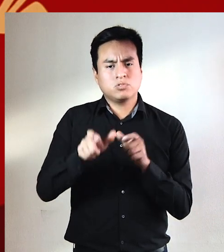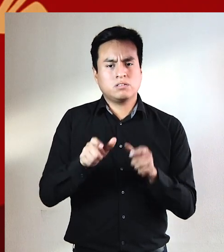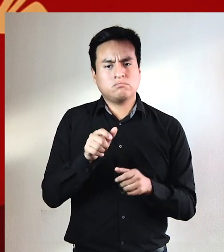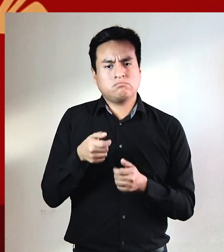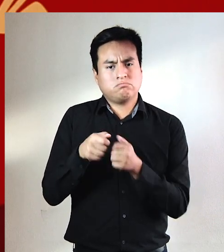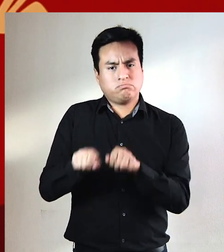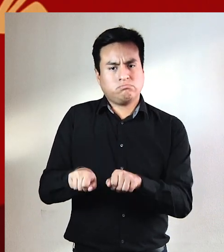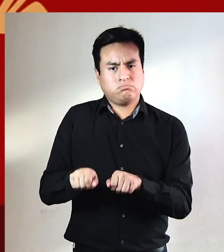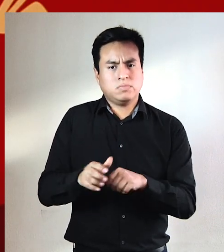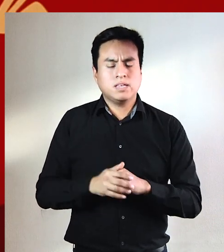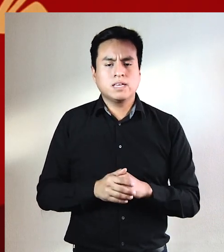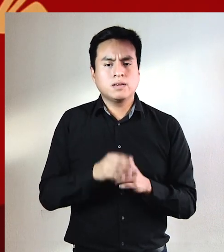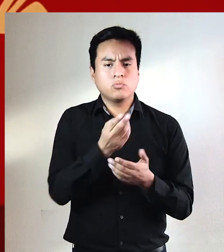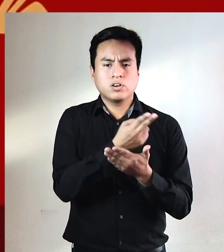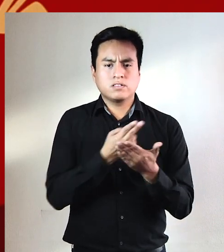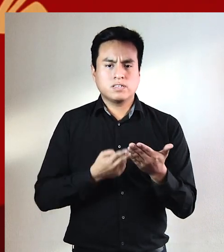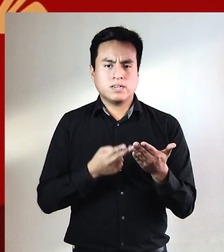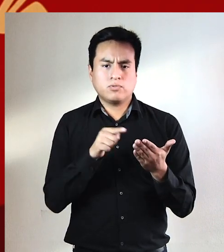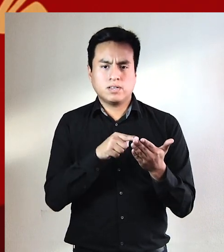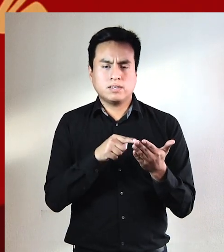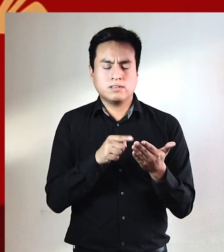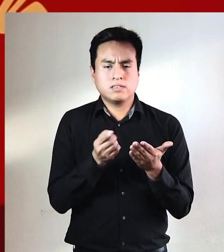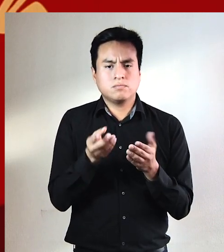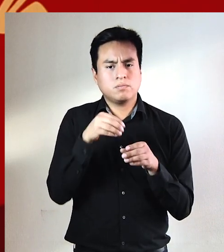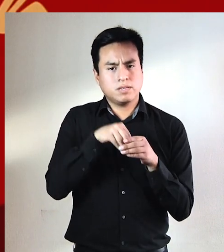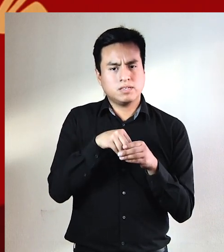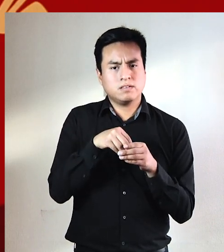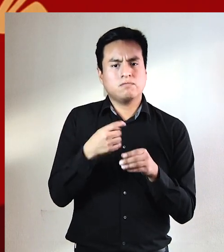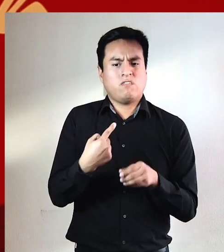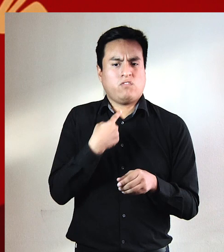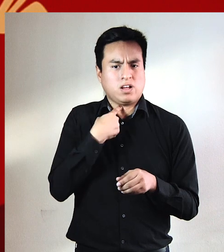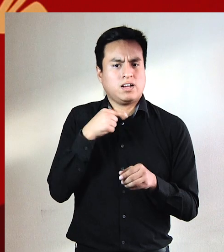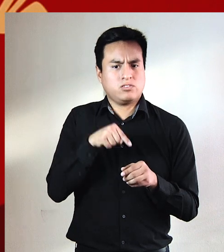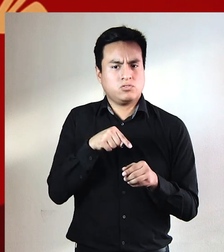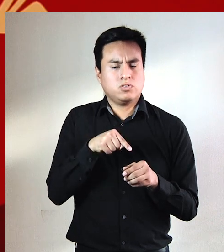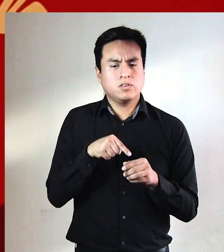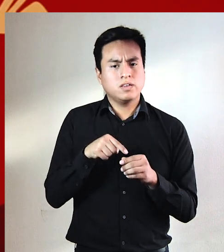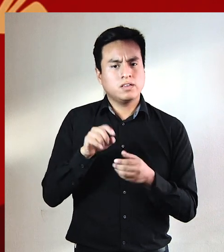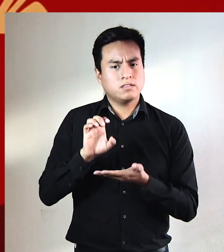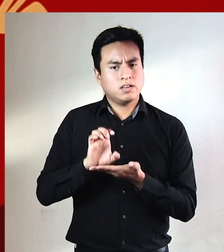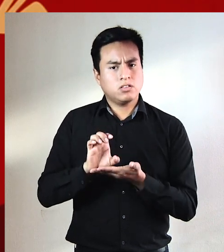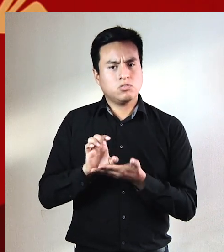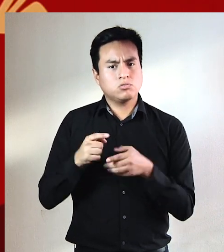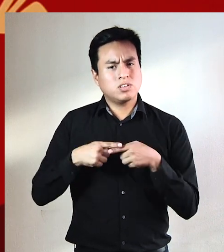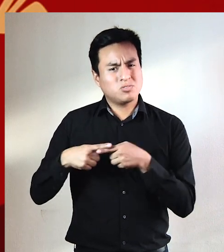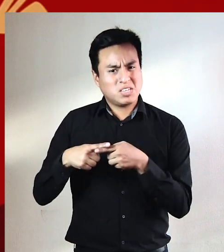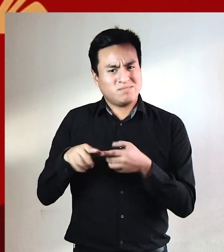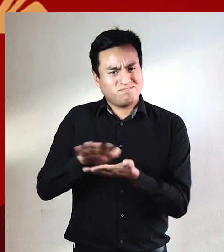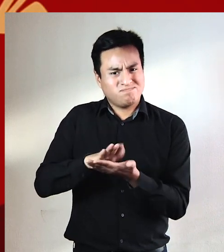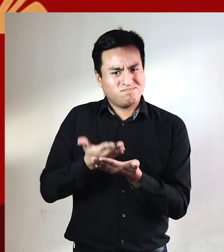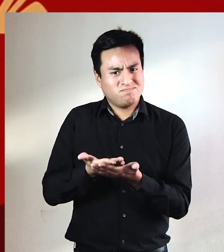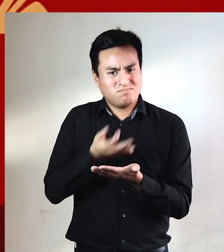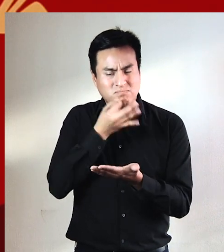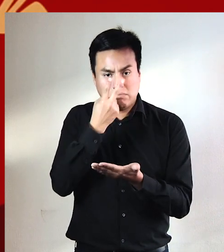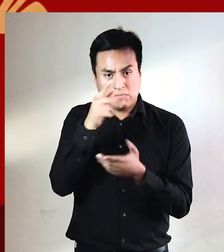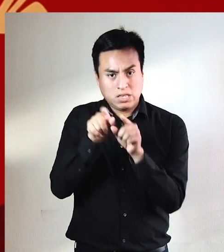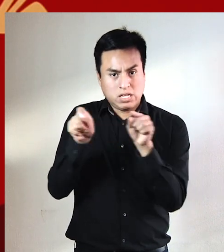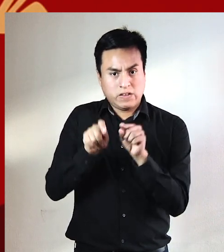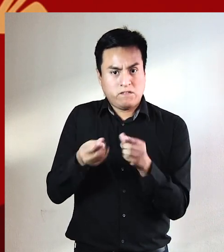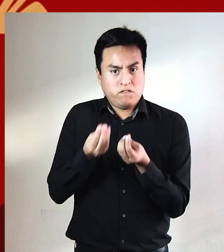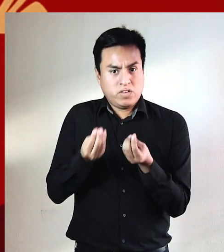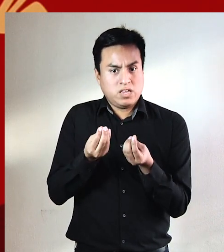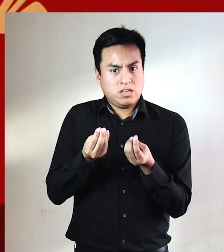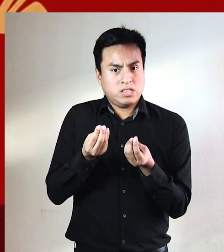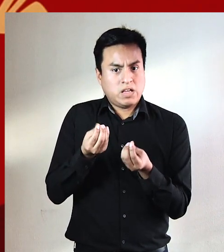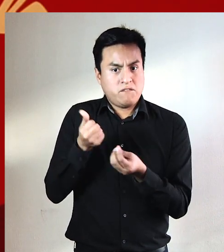desposeídos. A la poesía le concierne íntimamente ese fracaso. El estado de una sociedad no puede medirse por